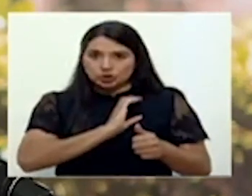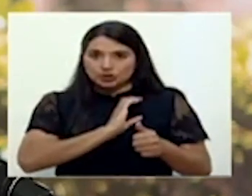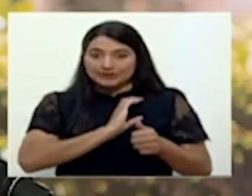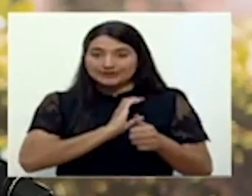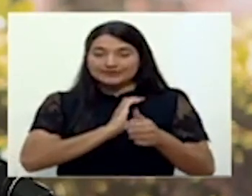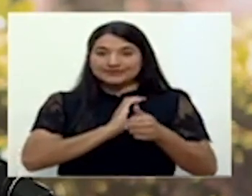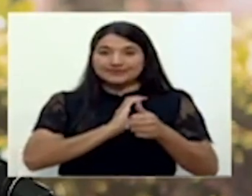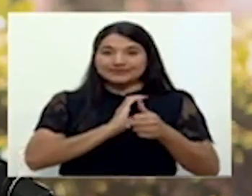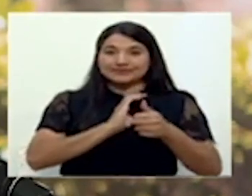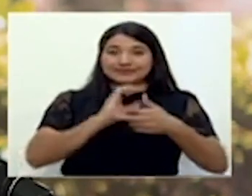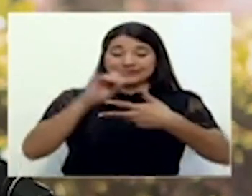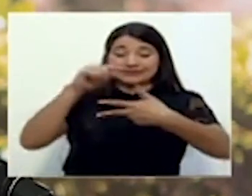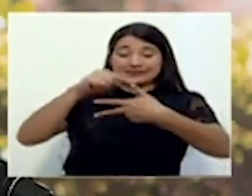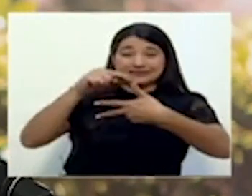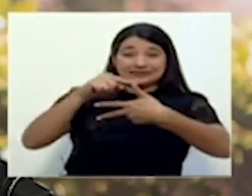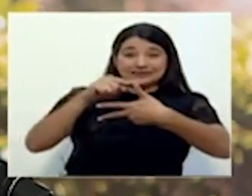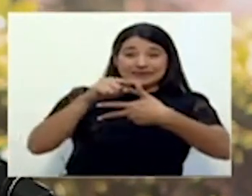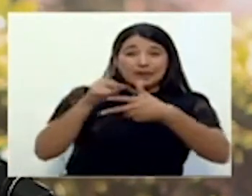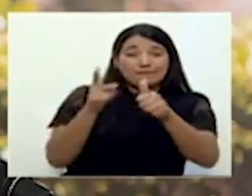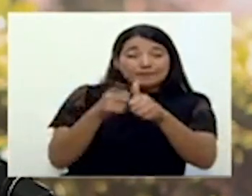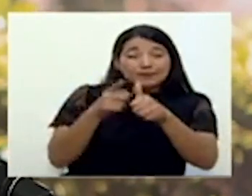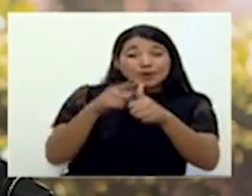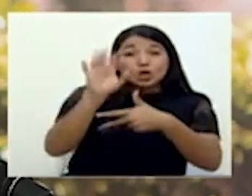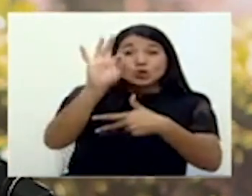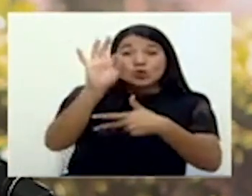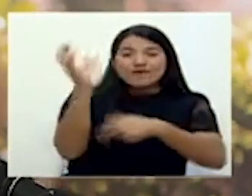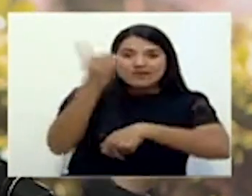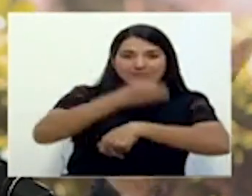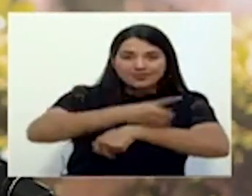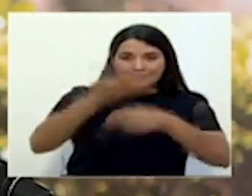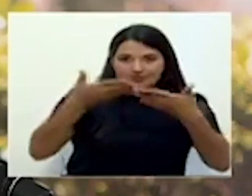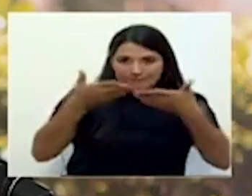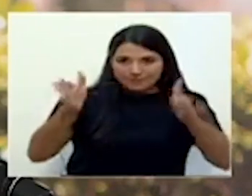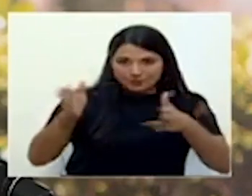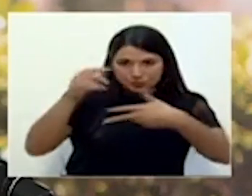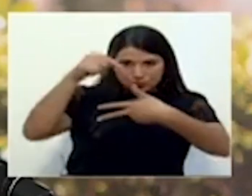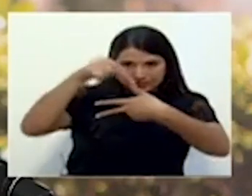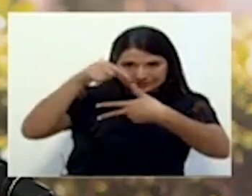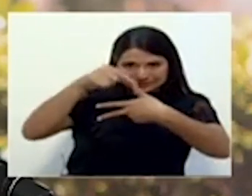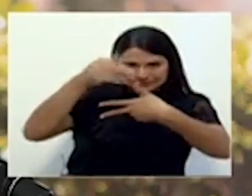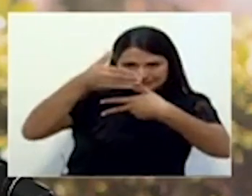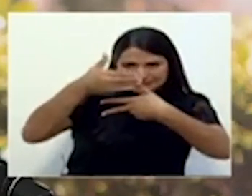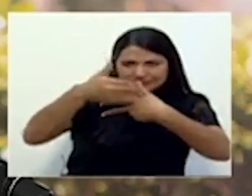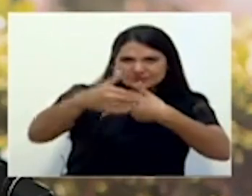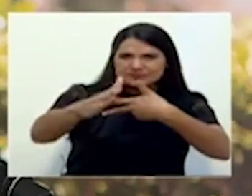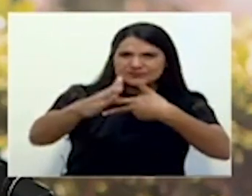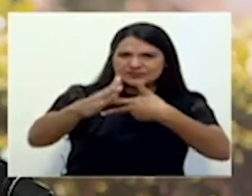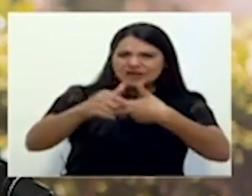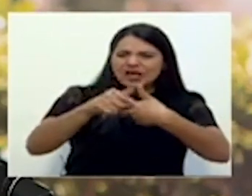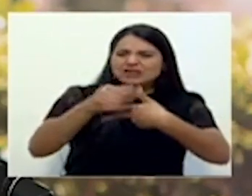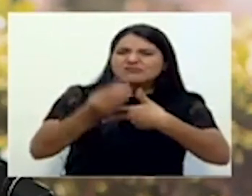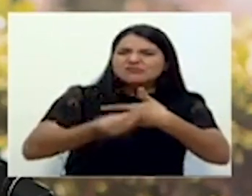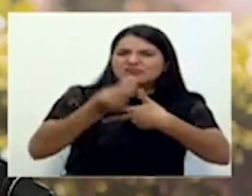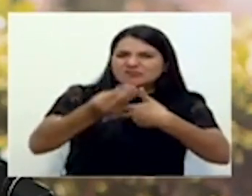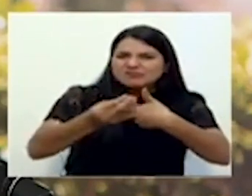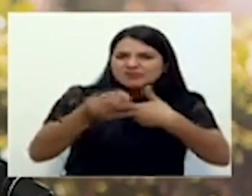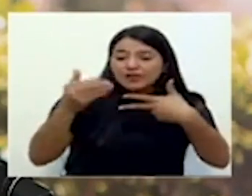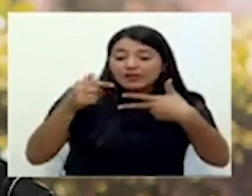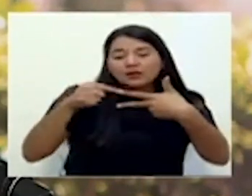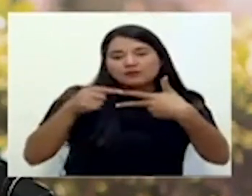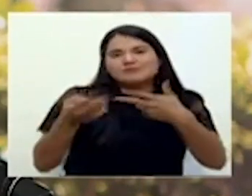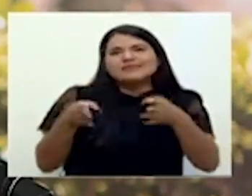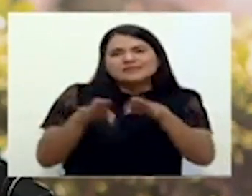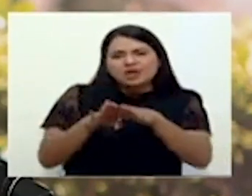10 días de apertura y, posteriormente, los días que vienen de cierre, para ver si logra